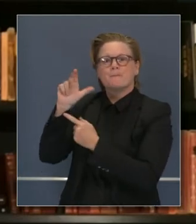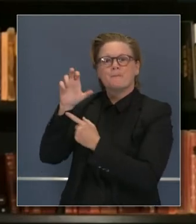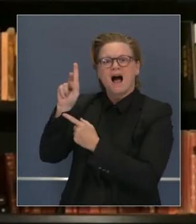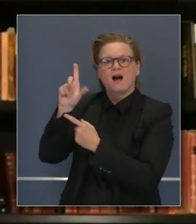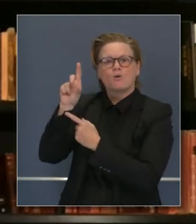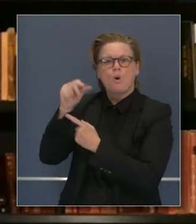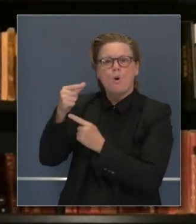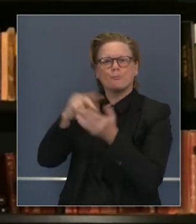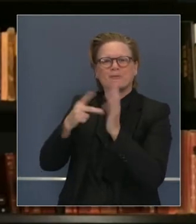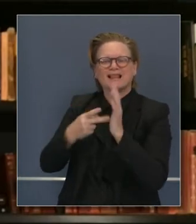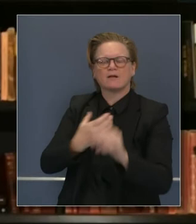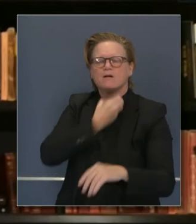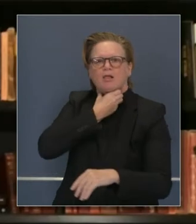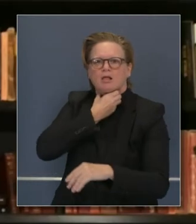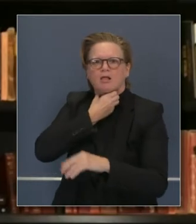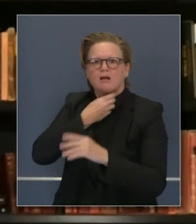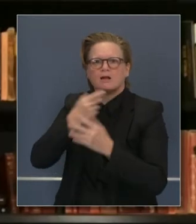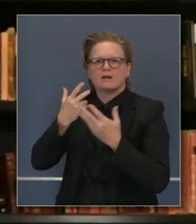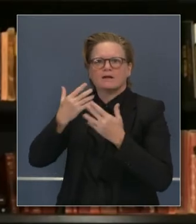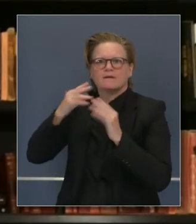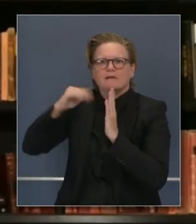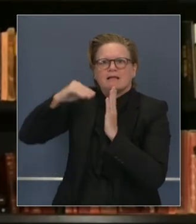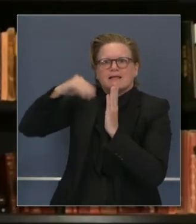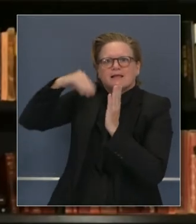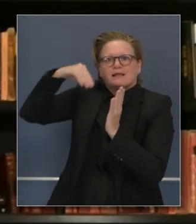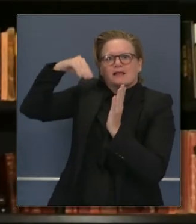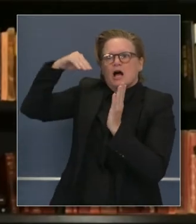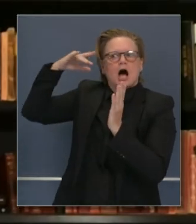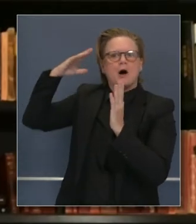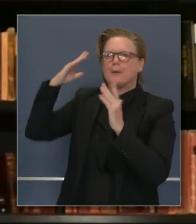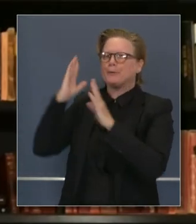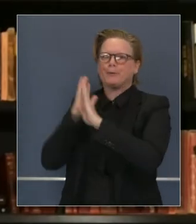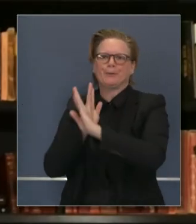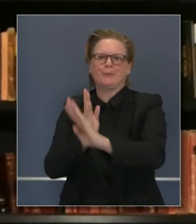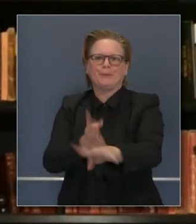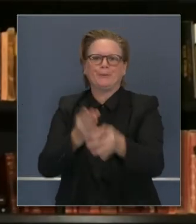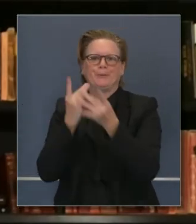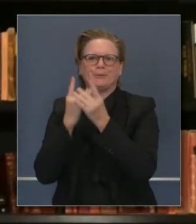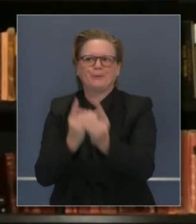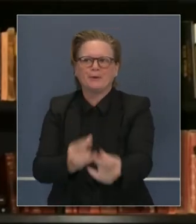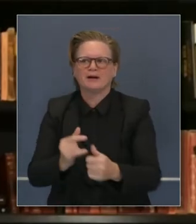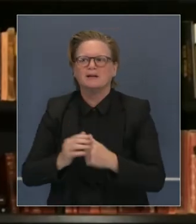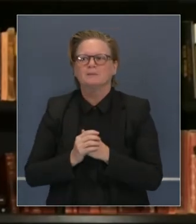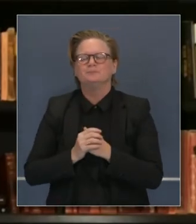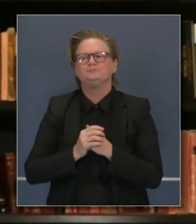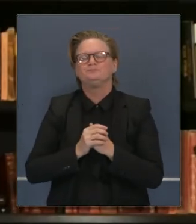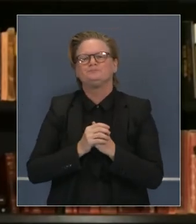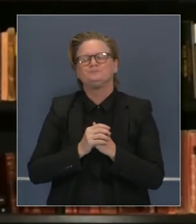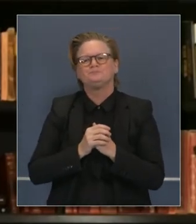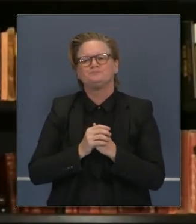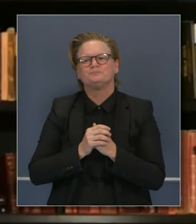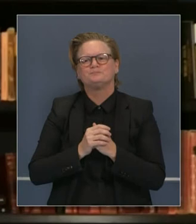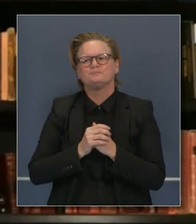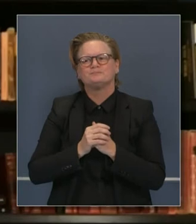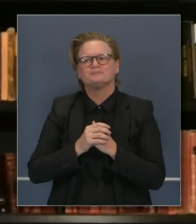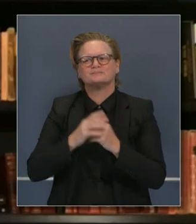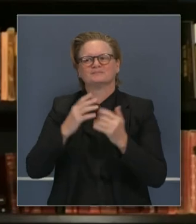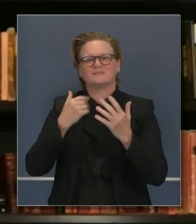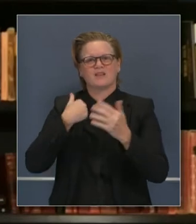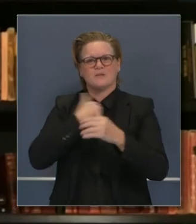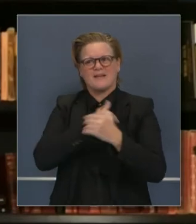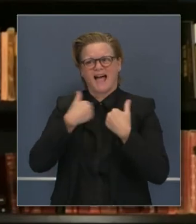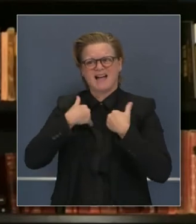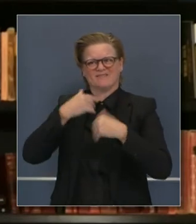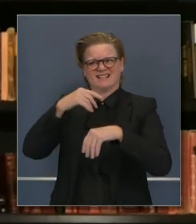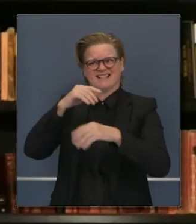en casos. Hemos avanzado muchísimo en los casos retrasados. Tal vez recuerden, hace algunas presentaciones en que anunciamos una